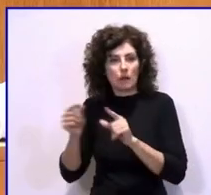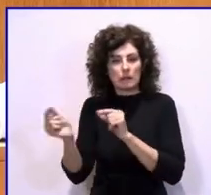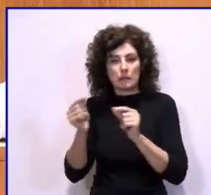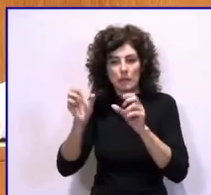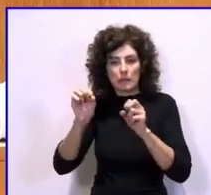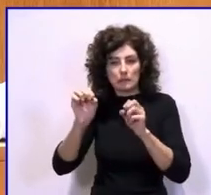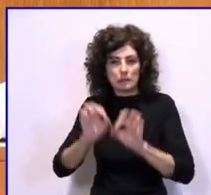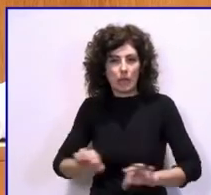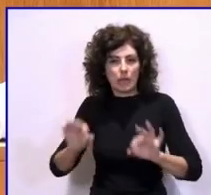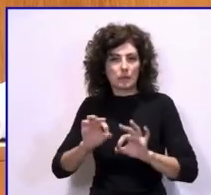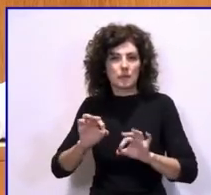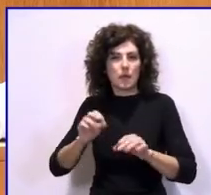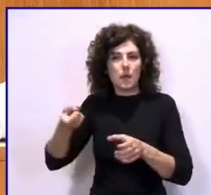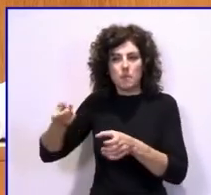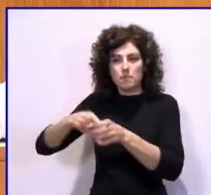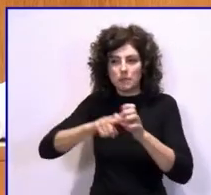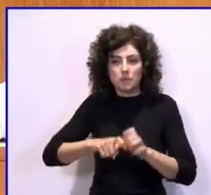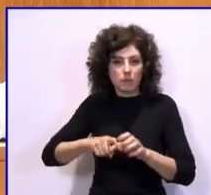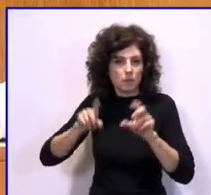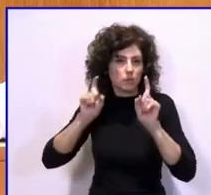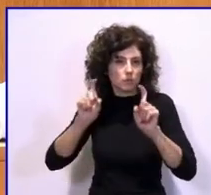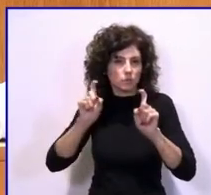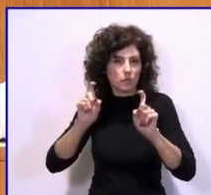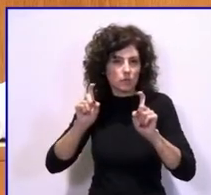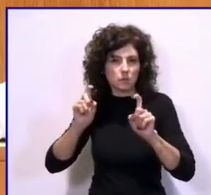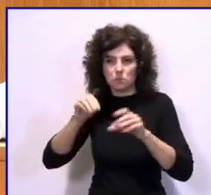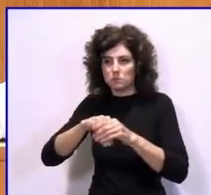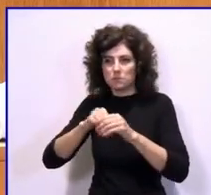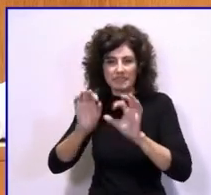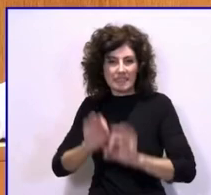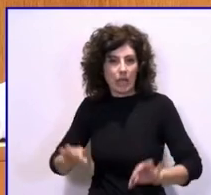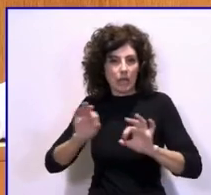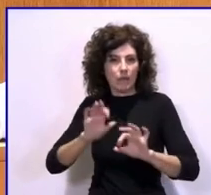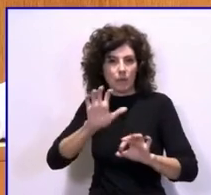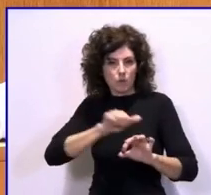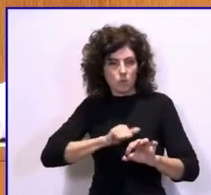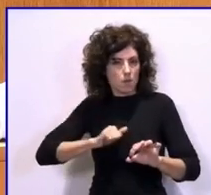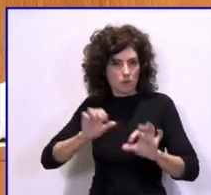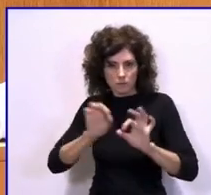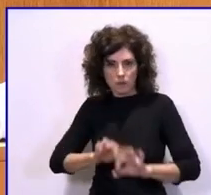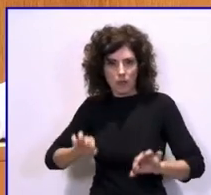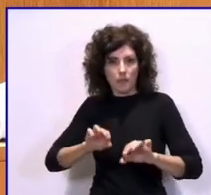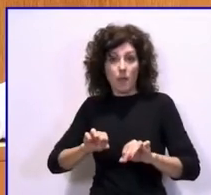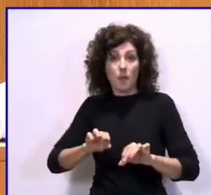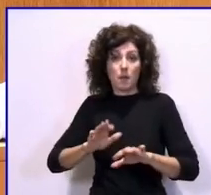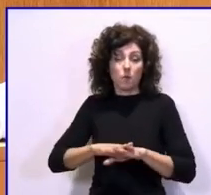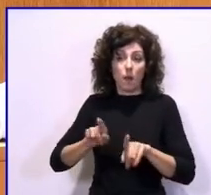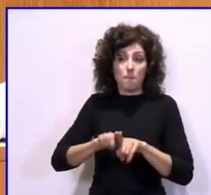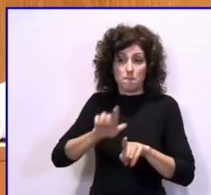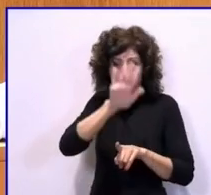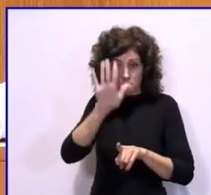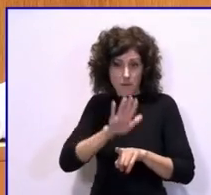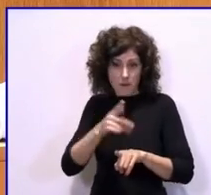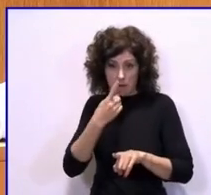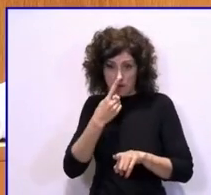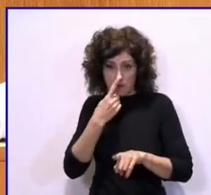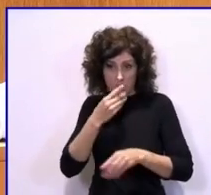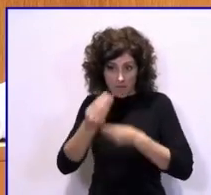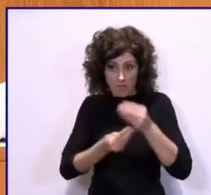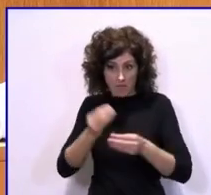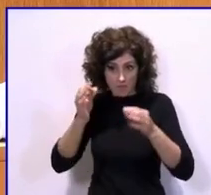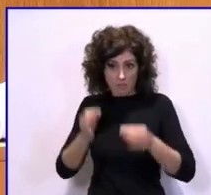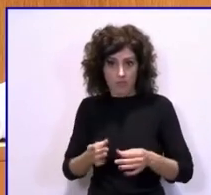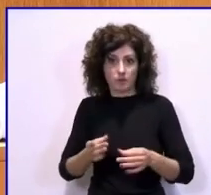por parte de todos los agentes educativos en nuestra comunidad autónoma, como parece que se va a hacer.